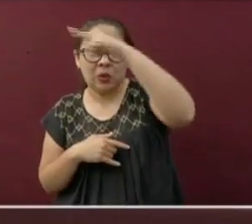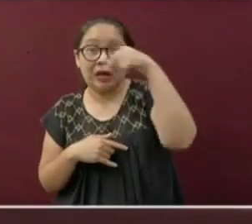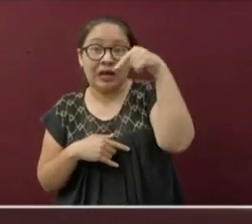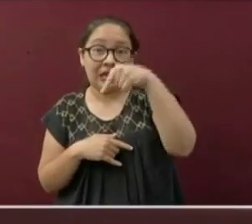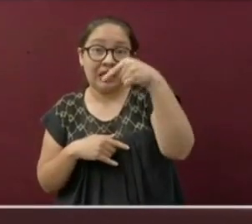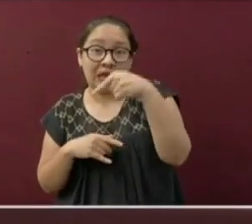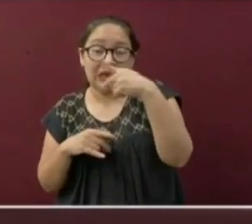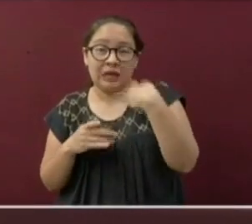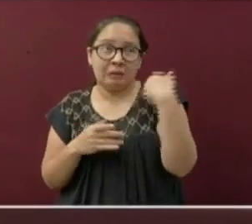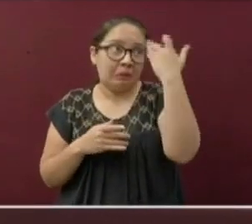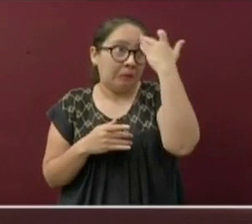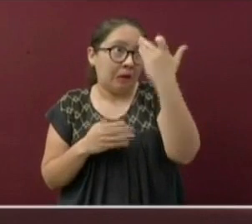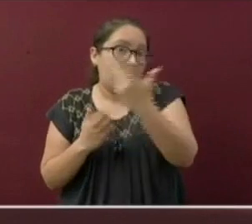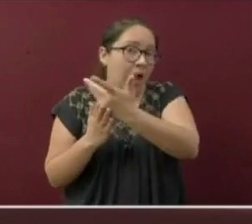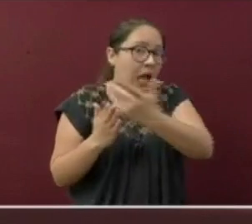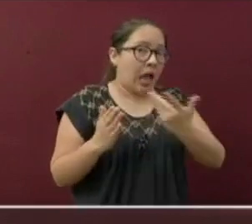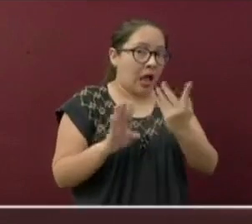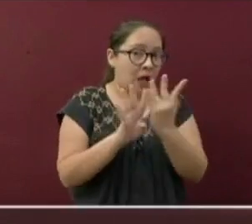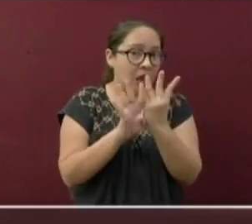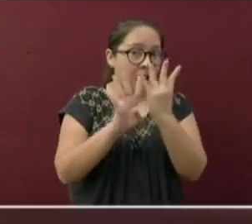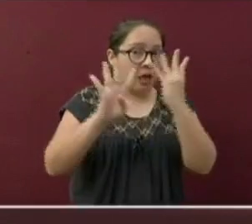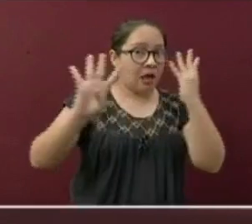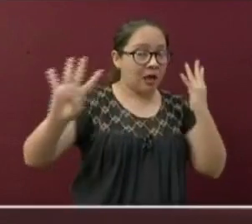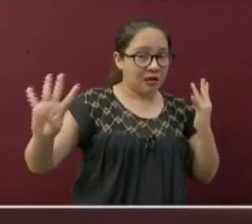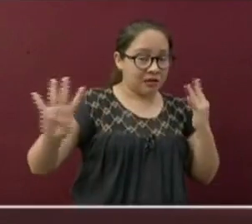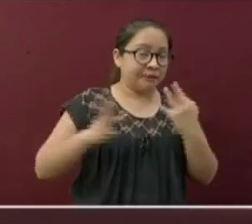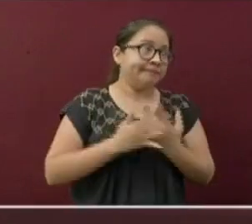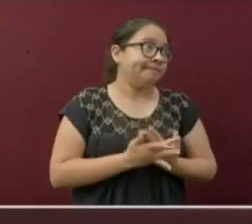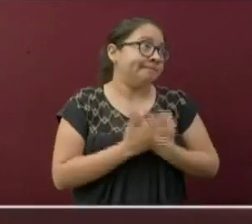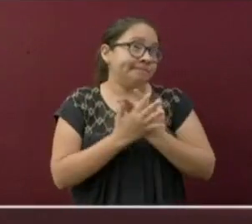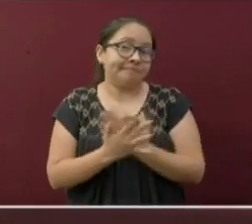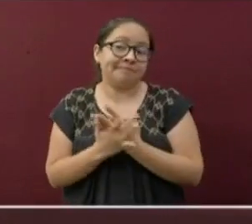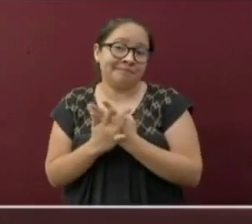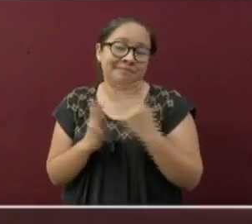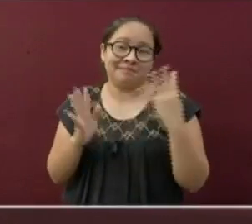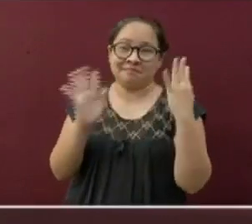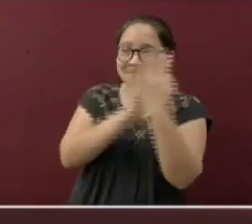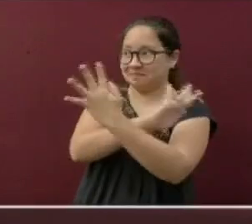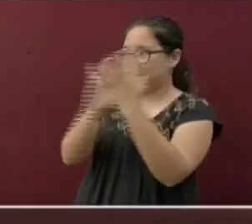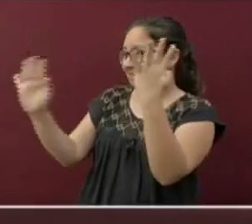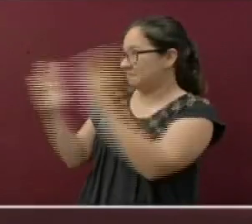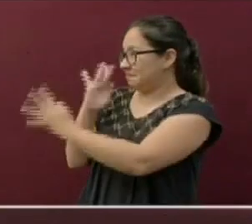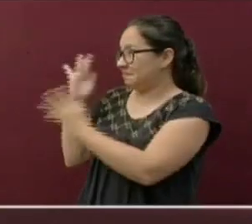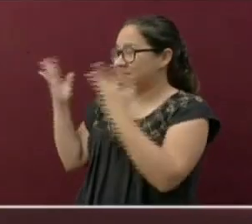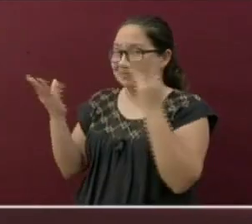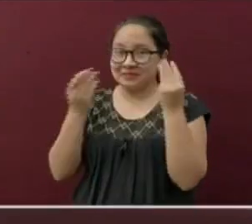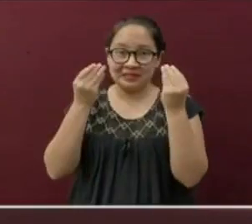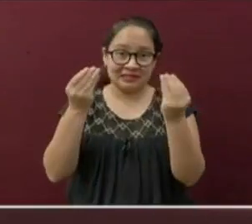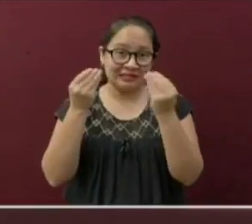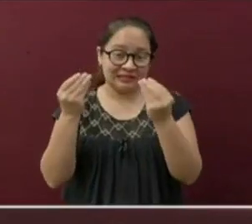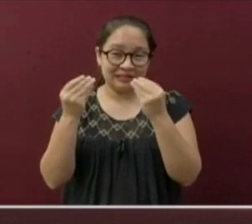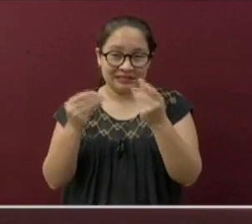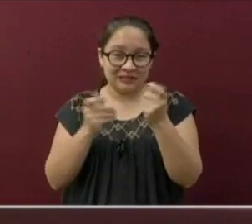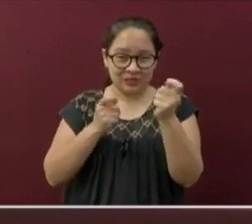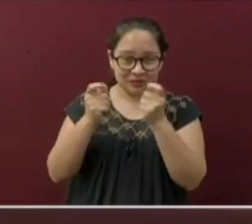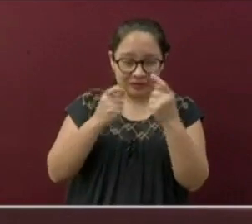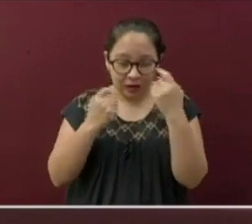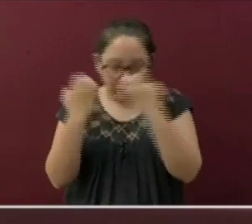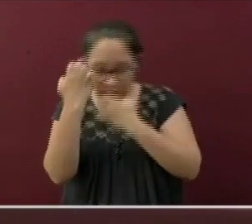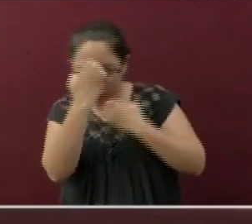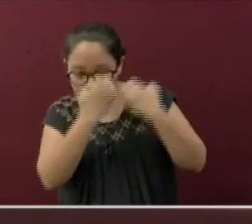controles de seguridad y en las terminales de los aeropuertos, lo que comprende no tener el distanciamiento